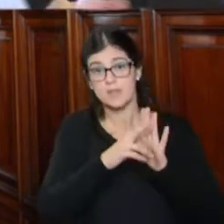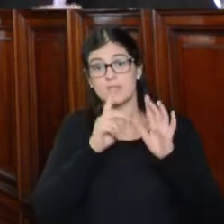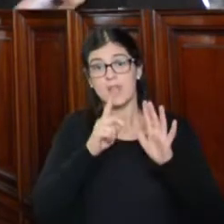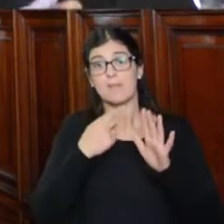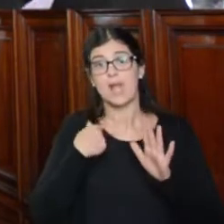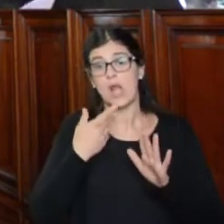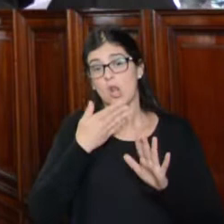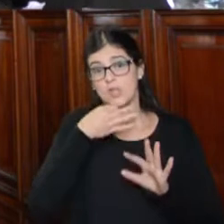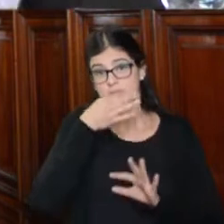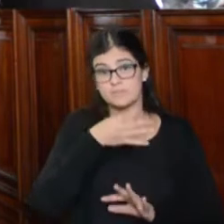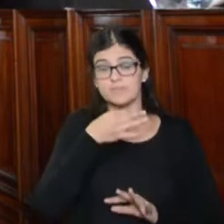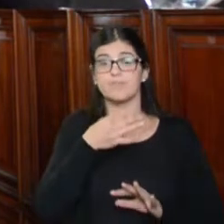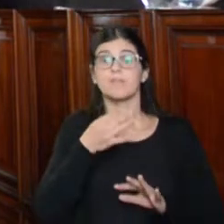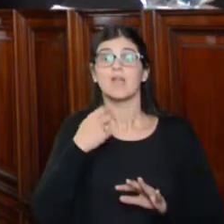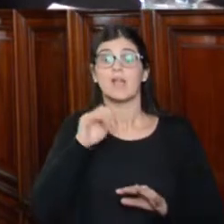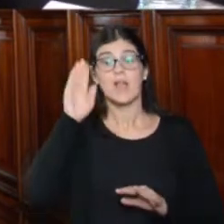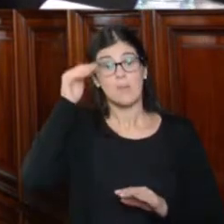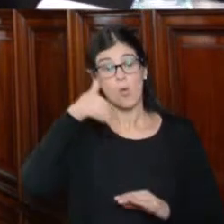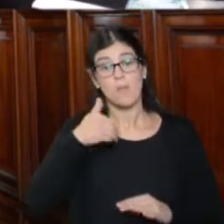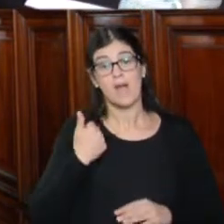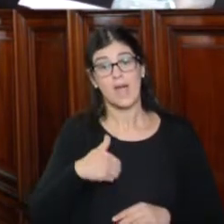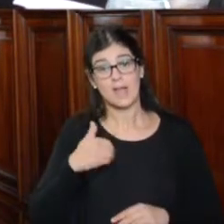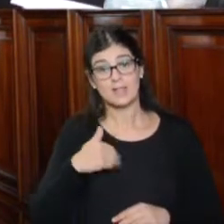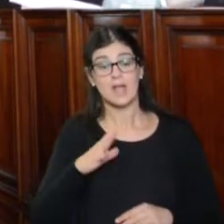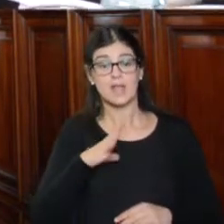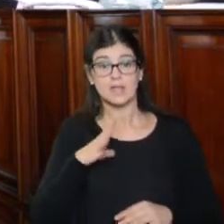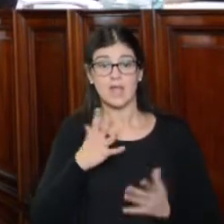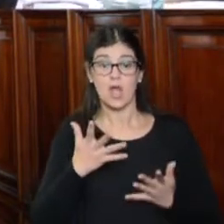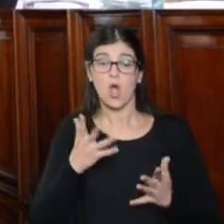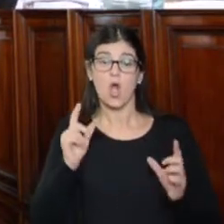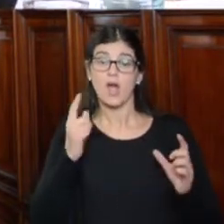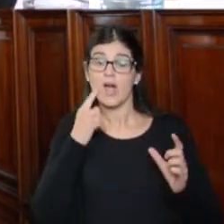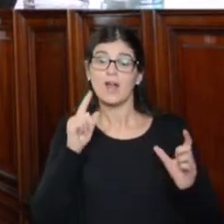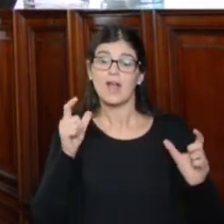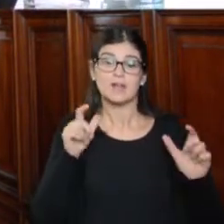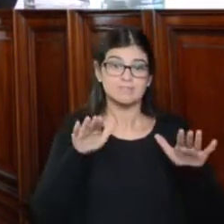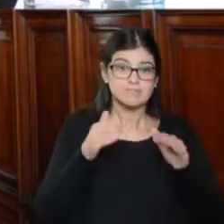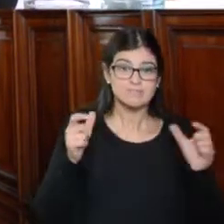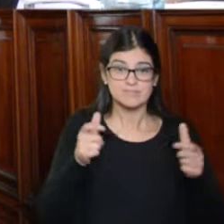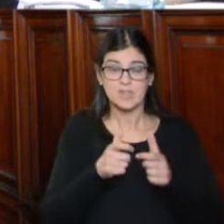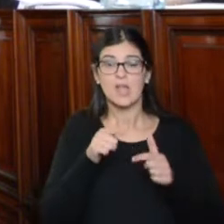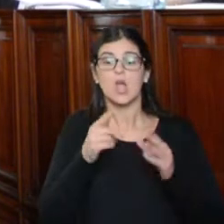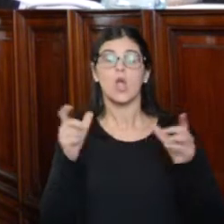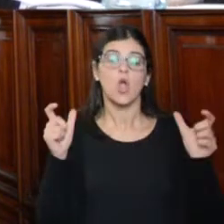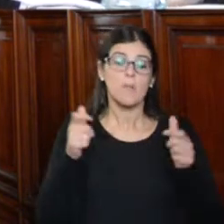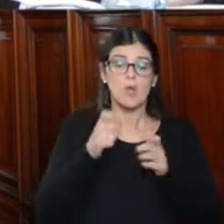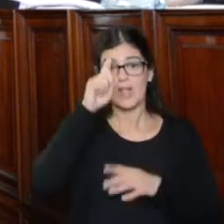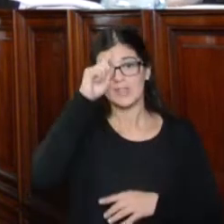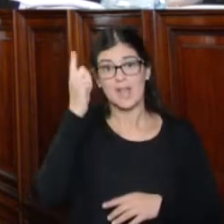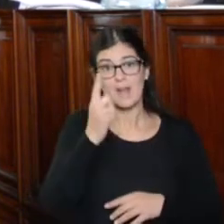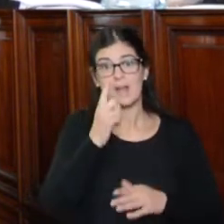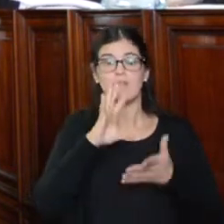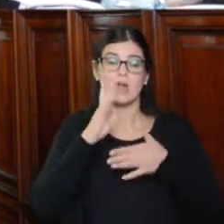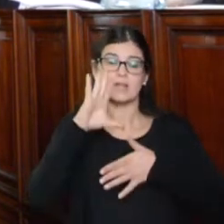peticionantes. La República Argentina comparece a la presente audiencia, convocada por esta honorable Comisión Interamericana de